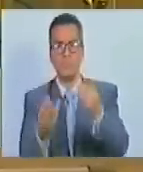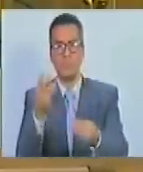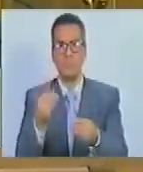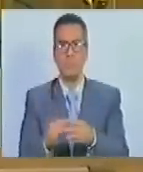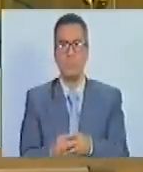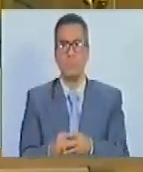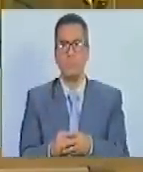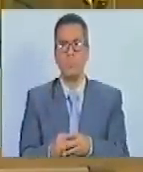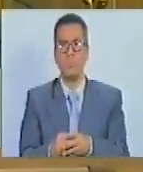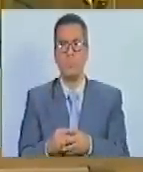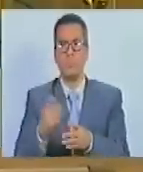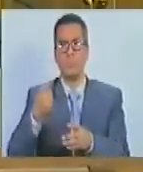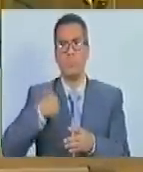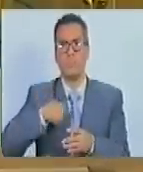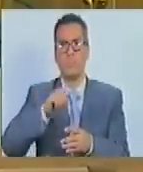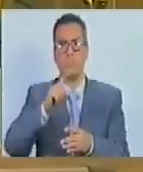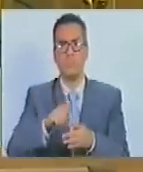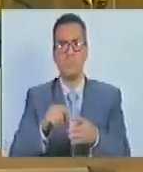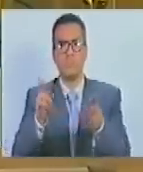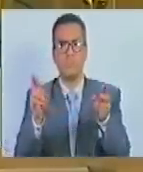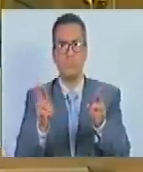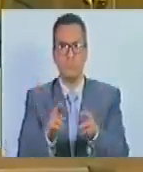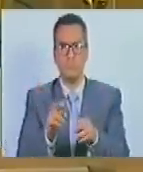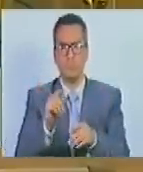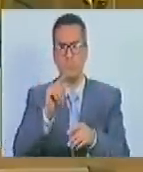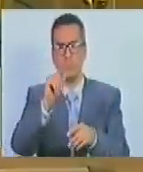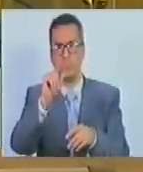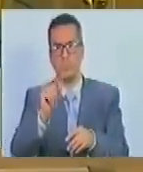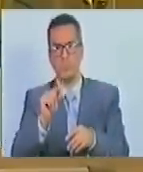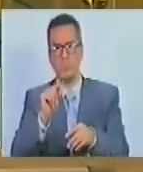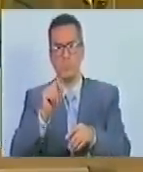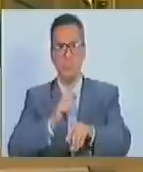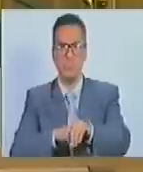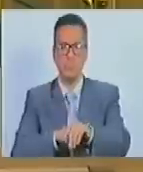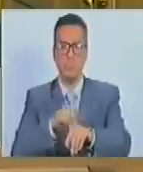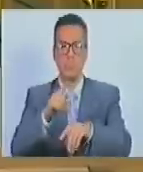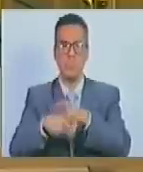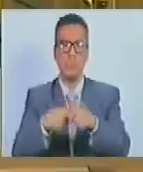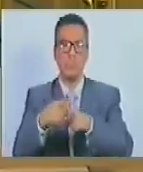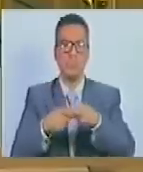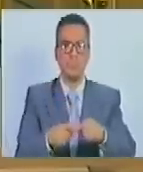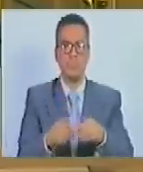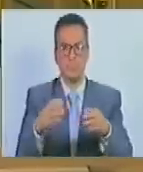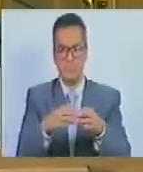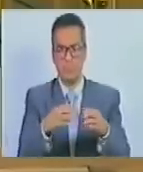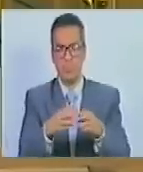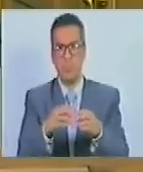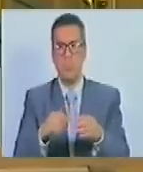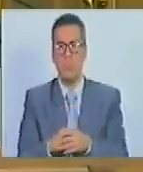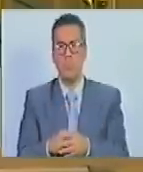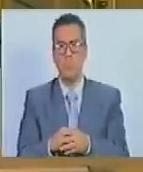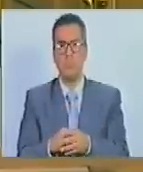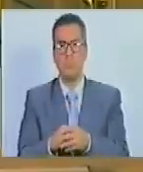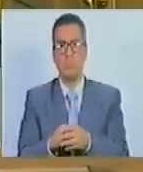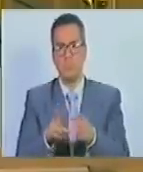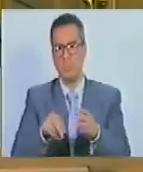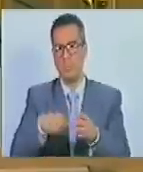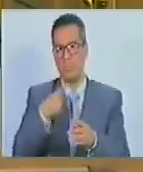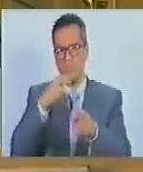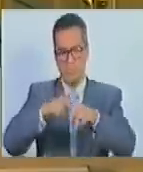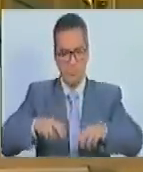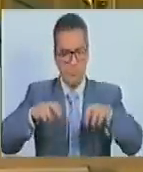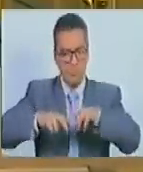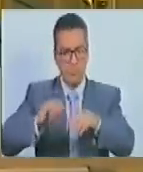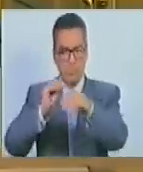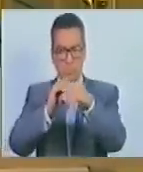el cual deberá contemplar como mínimo una periodicidad vicinal para las reuniones sin menoscabo de realizar